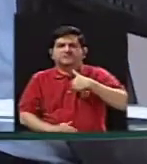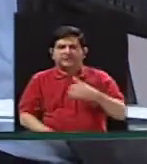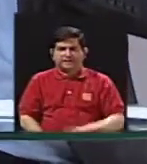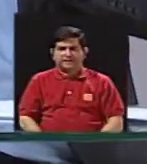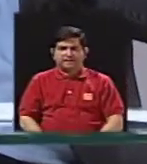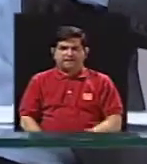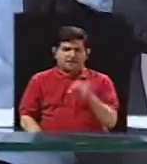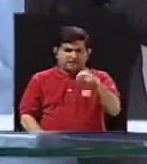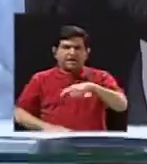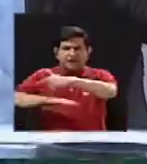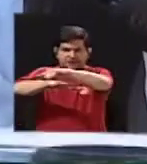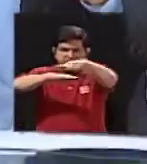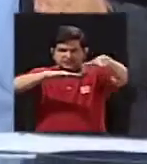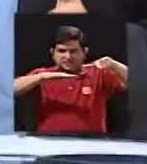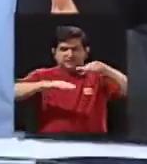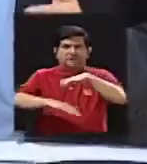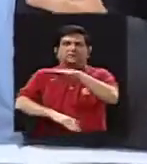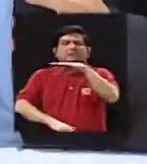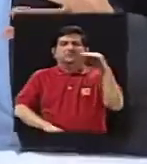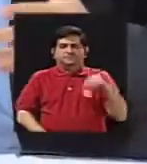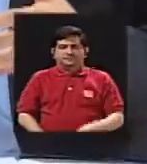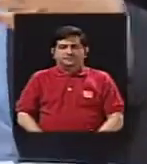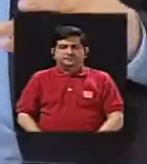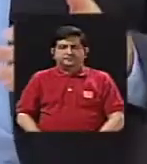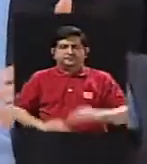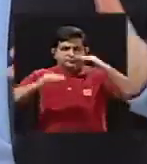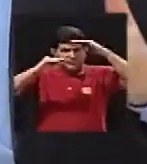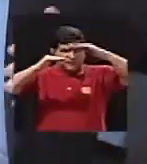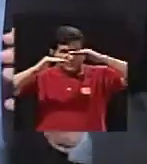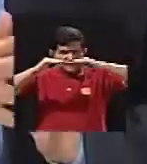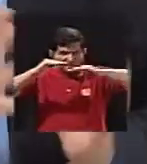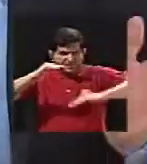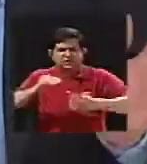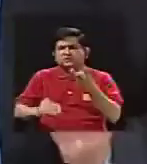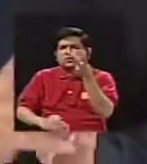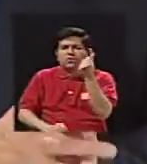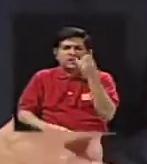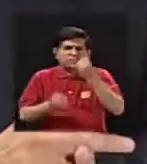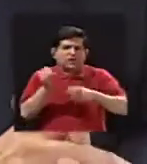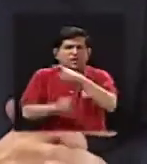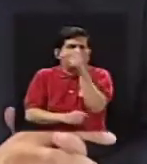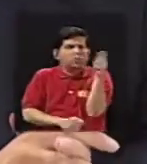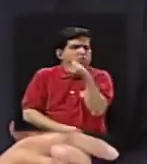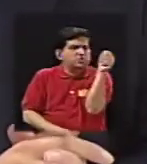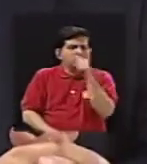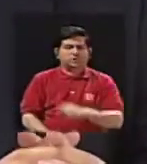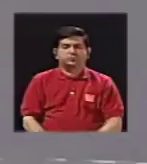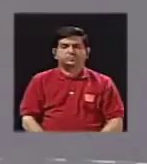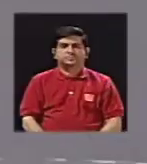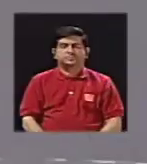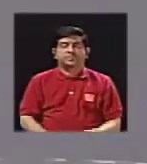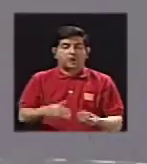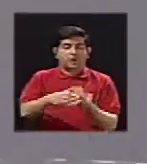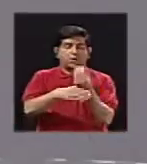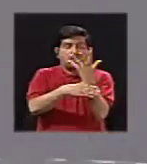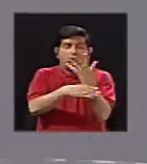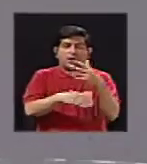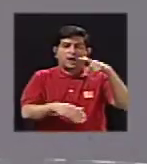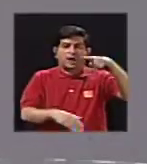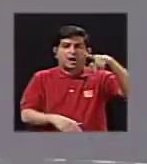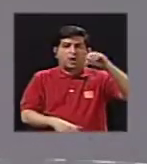lago y cuánto ha perdido en profundidad en los últimos meses? Bueno, el volcán Poás es